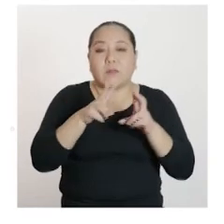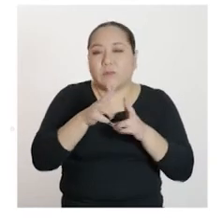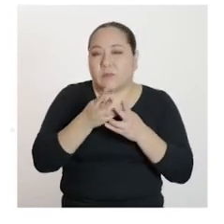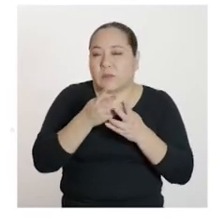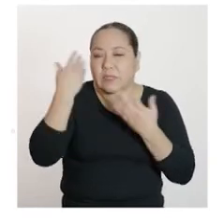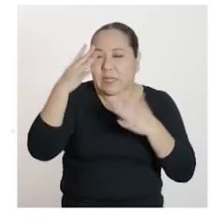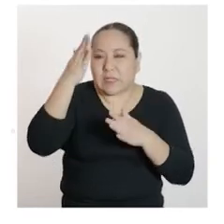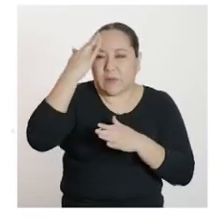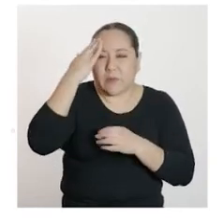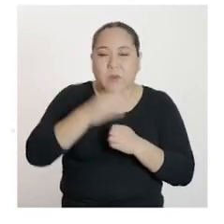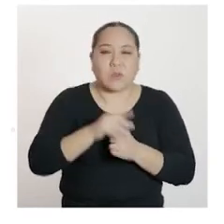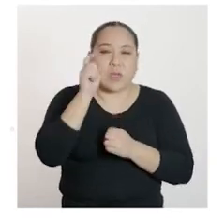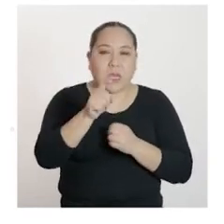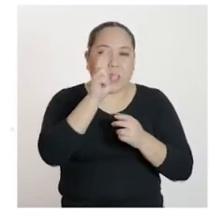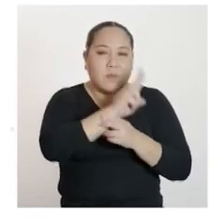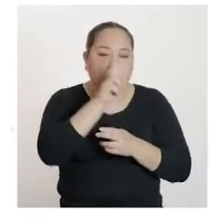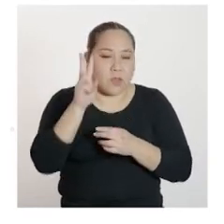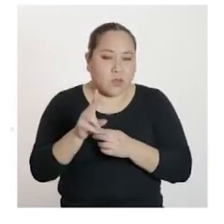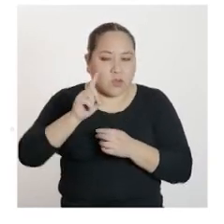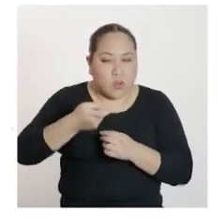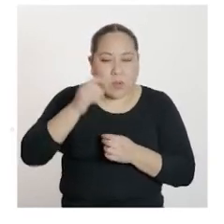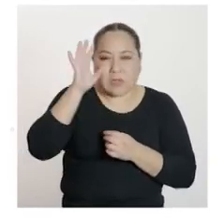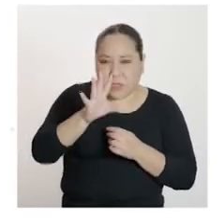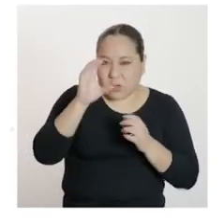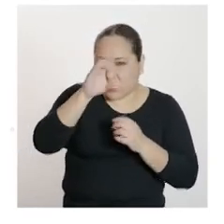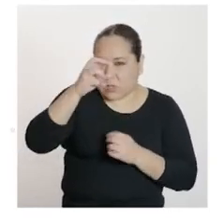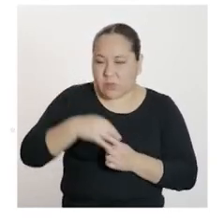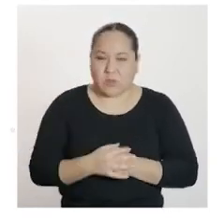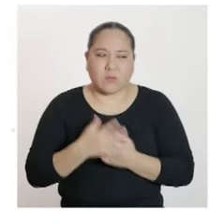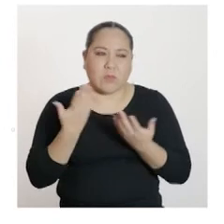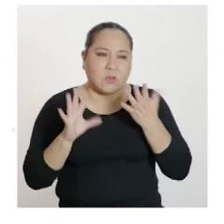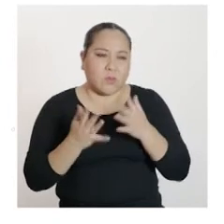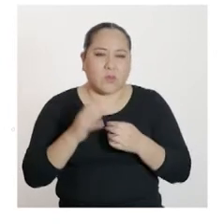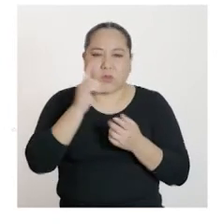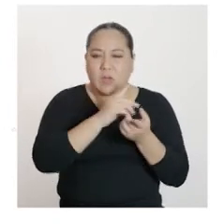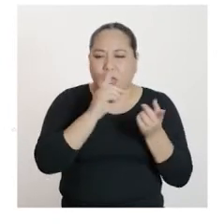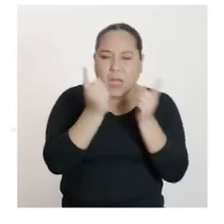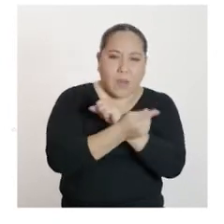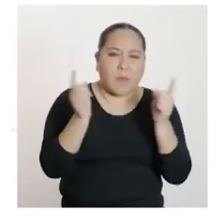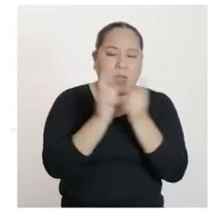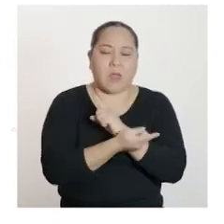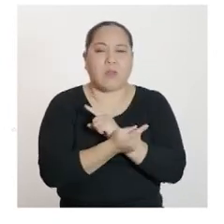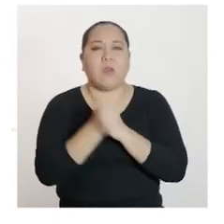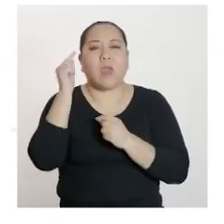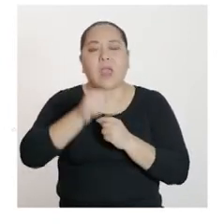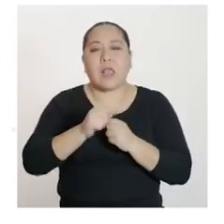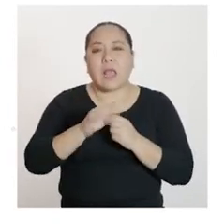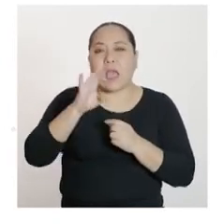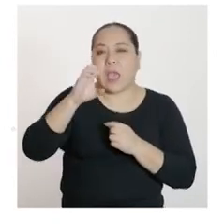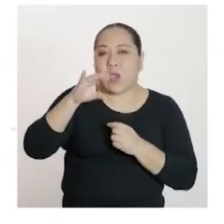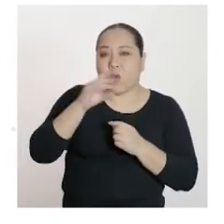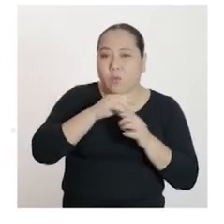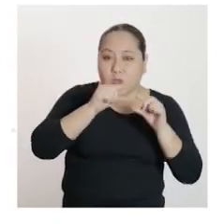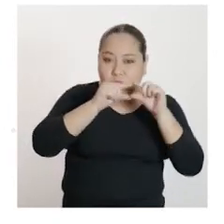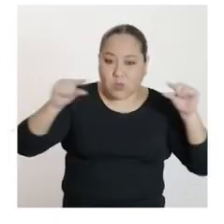X es igual a 22,5 centímetros. Sería cosa de reemplazarlo en la ecuación P igual a